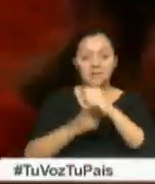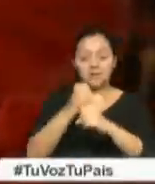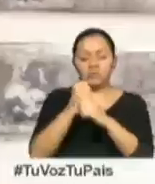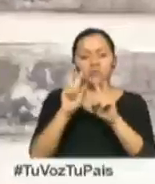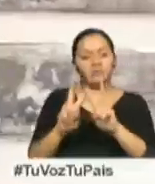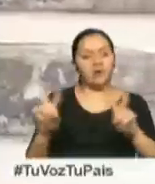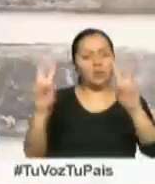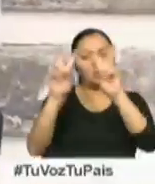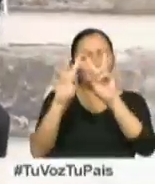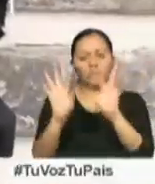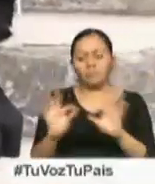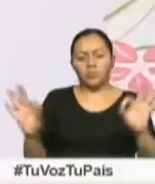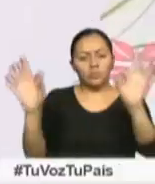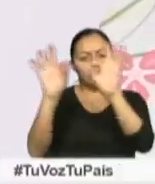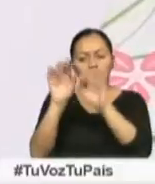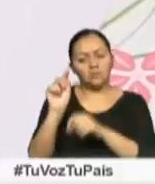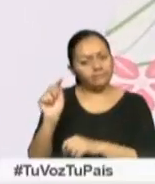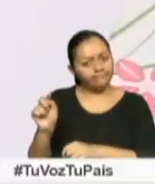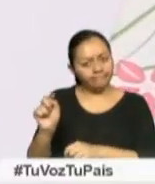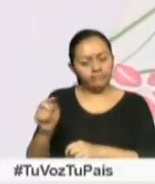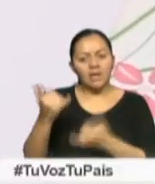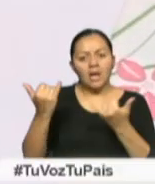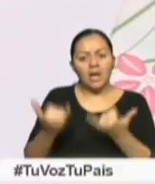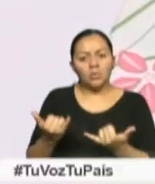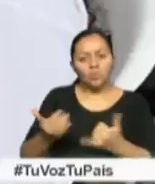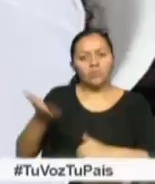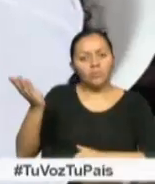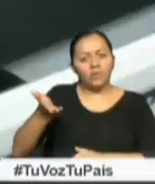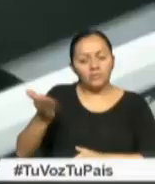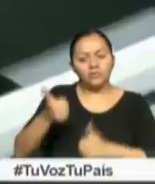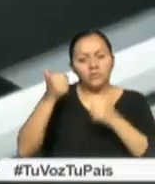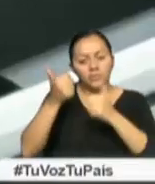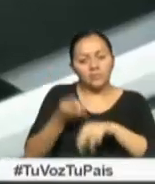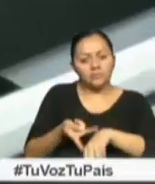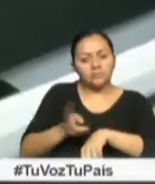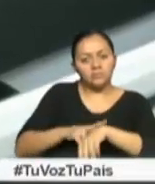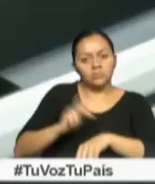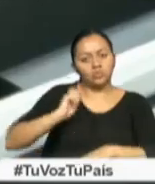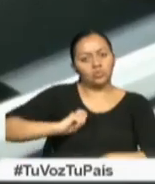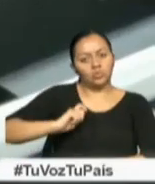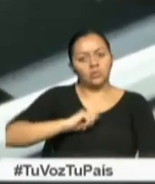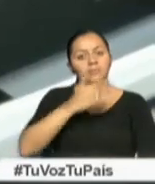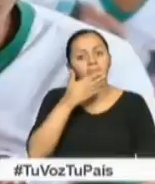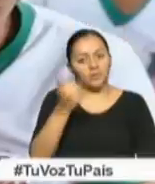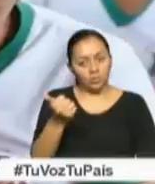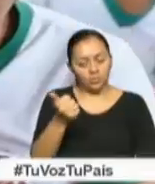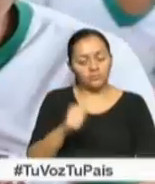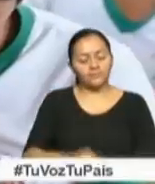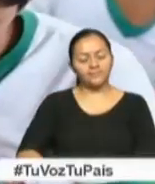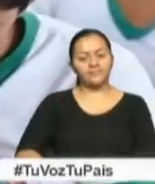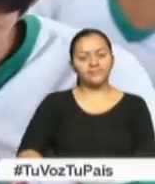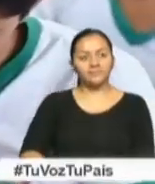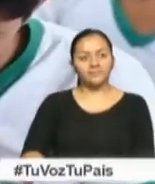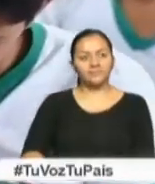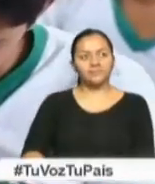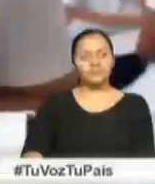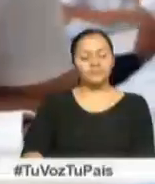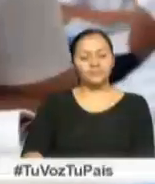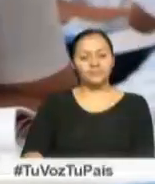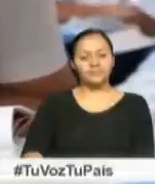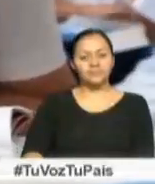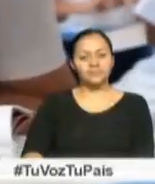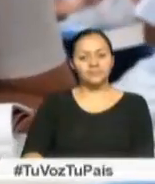a través de la constante actualización profesional de los maestros y el pago de un salario digno Carolina Díaz Noticiero